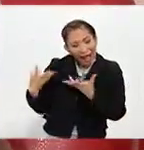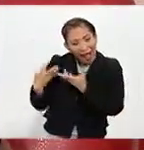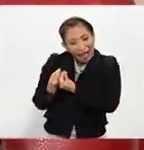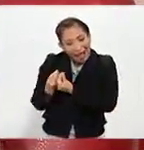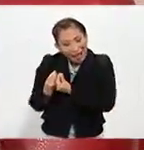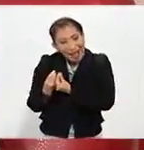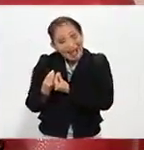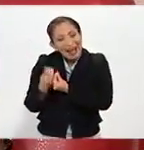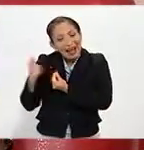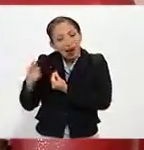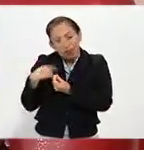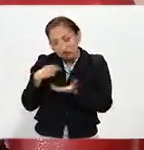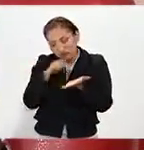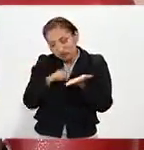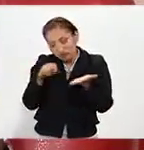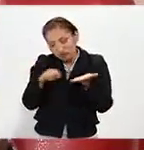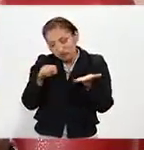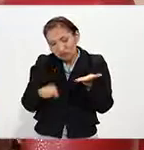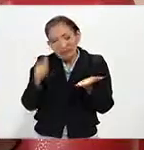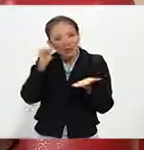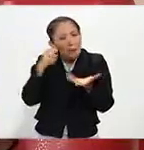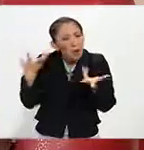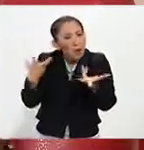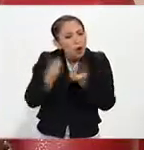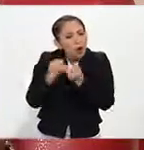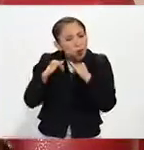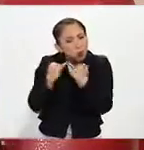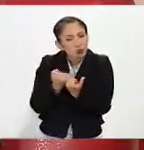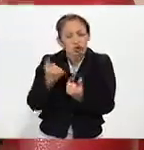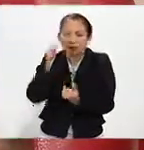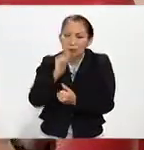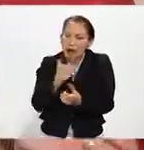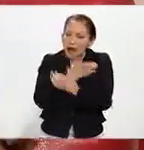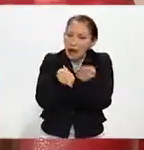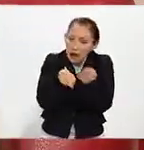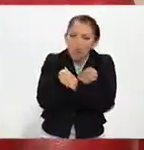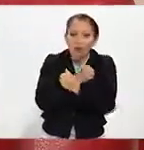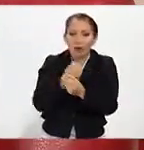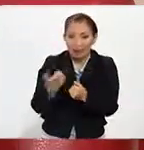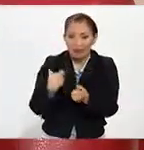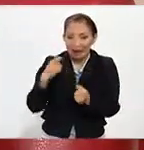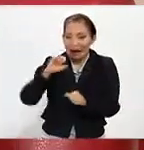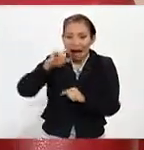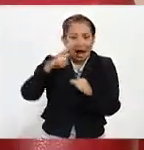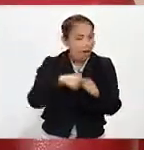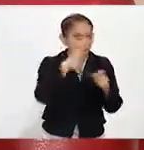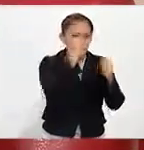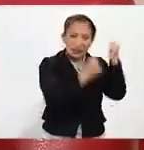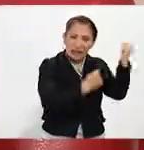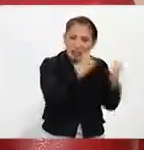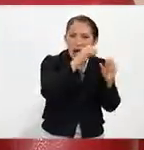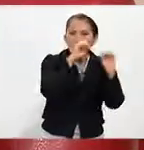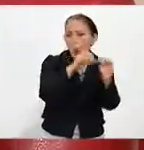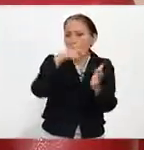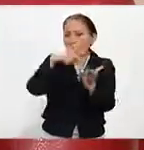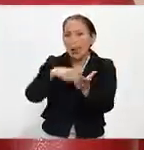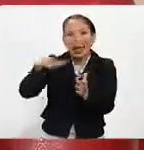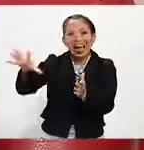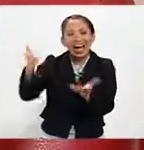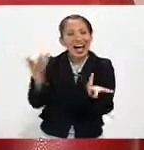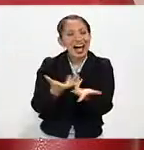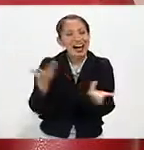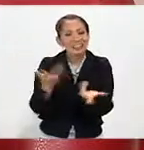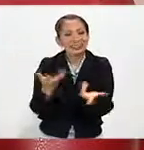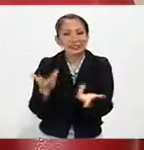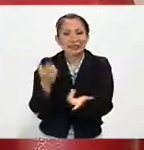con un mensaje como siempre junto, siempre te he amado. Y entonces te vas a alguna de las tiendas o alguno de los lugares donde hacen